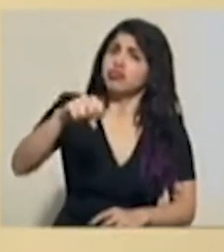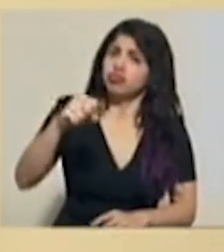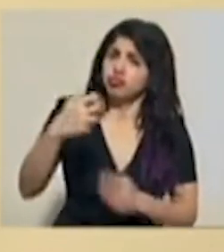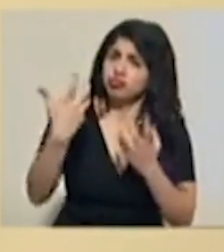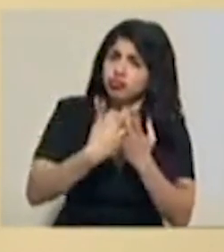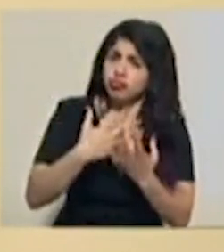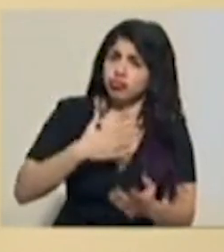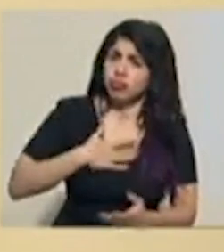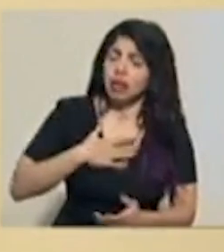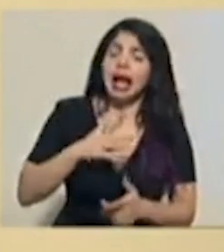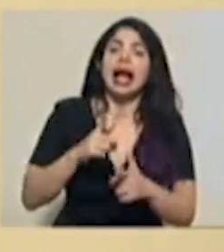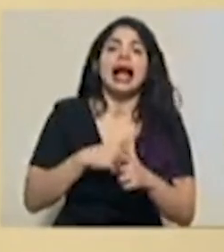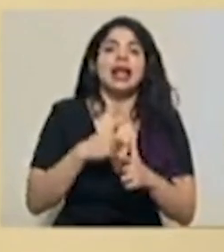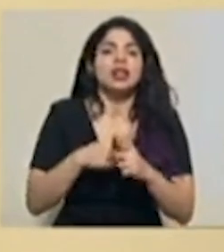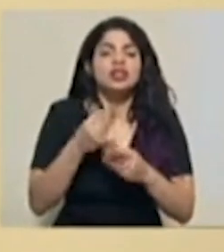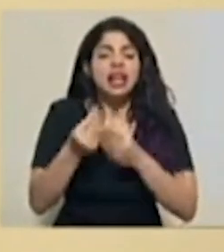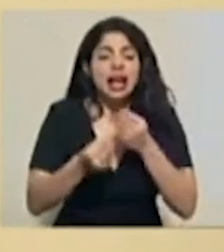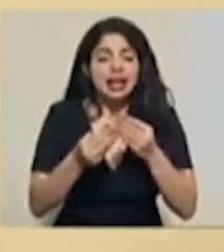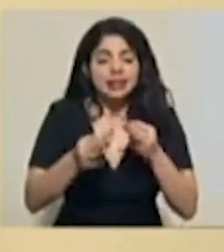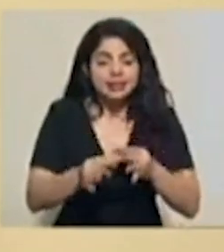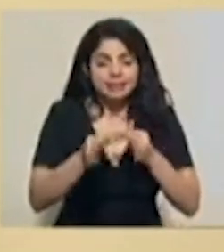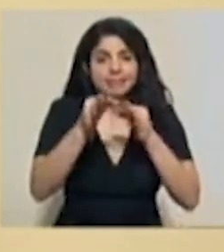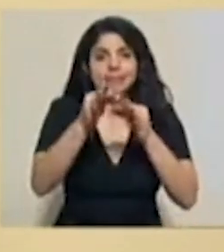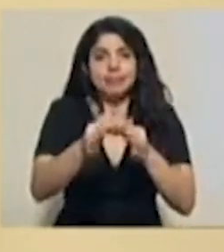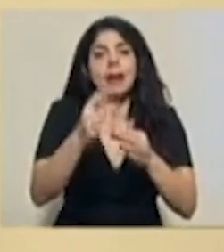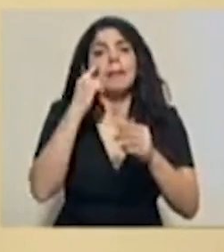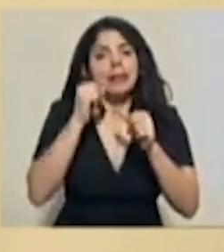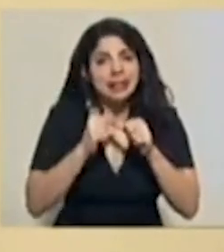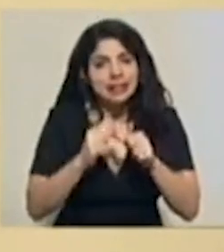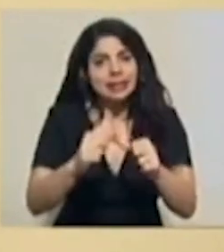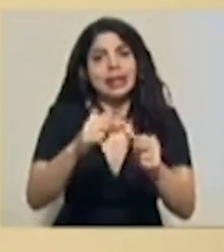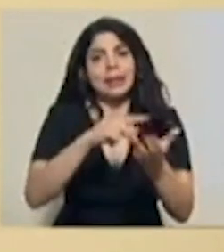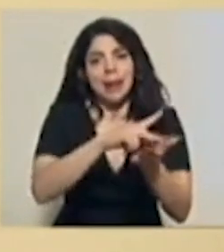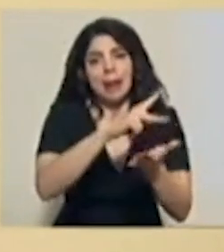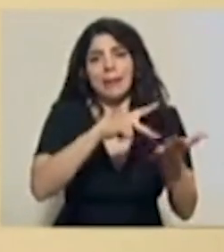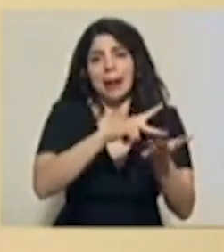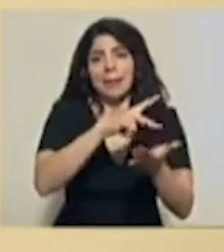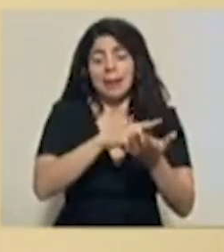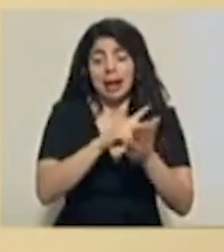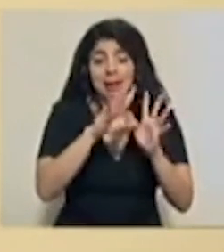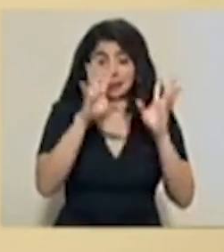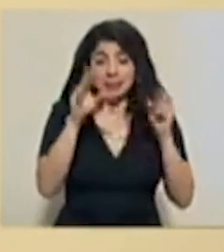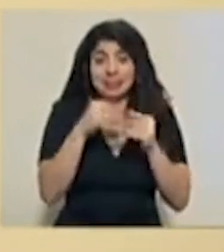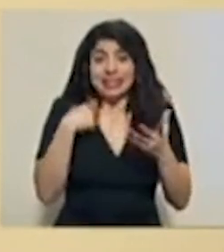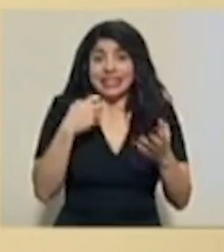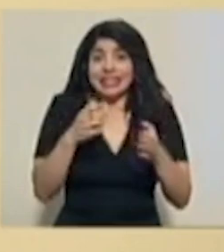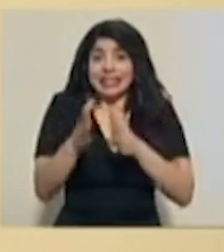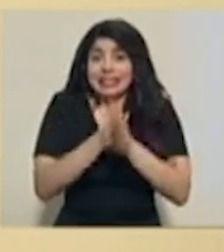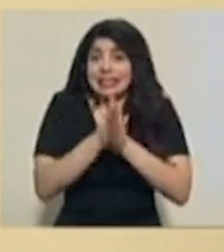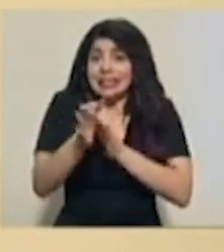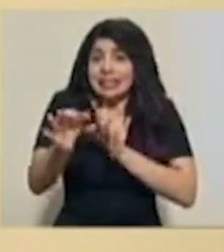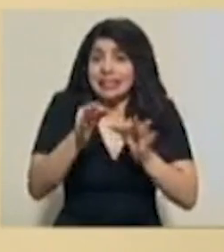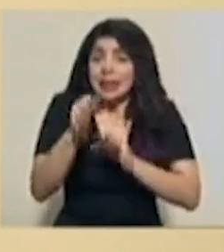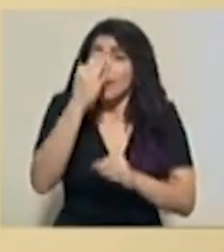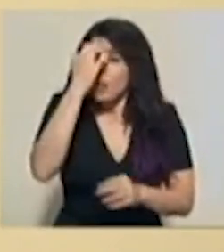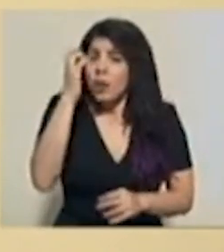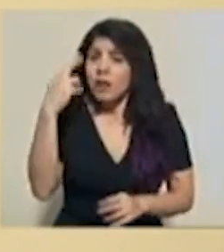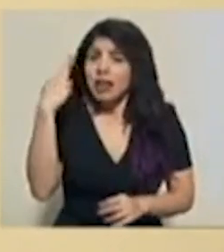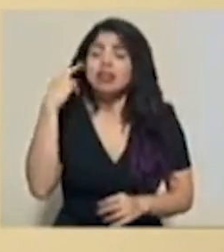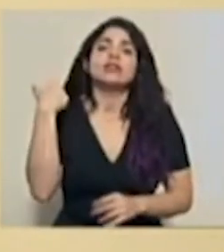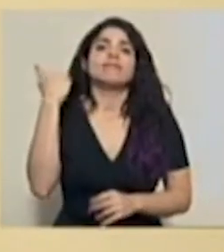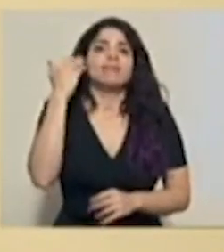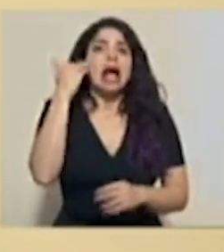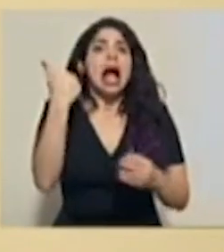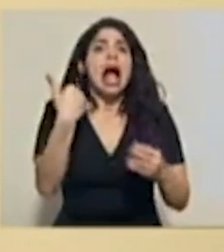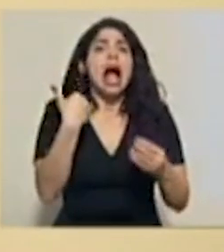lo que se hace es la programación para seguir adelante con sus pagos. Esto quiero aprovechar para mencionarlo porque también sabemos que